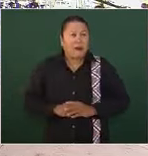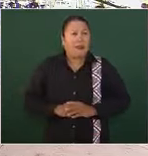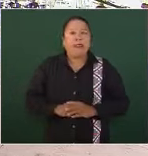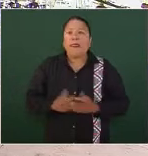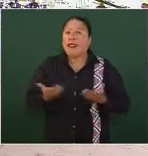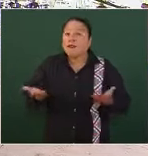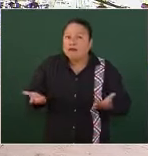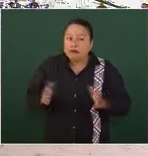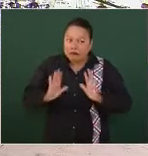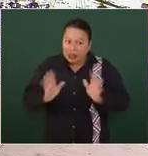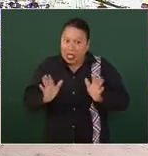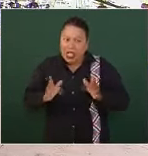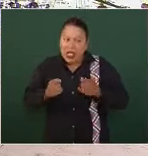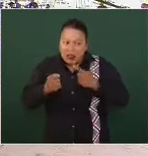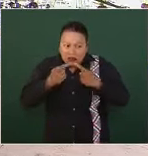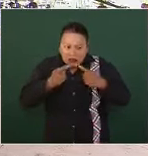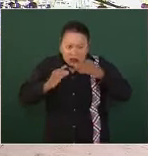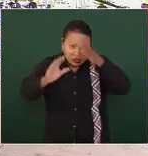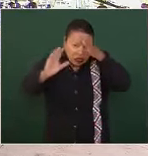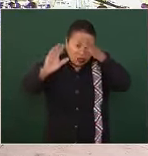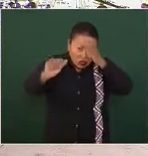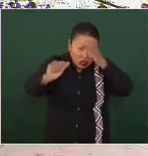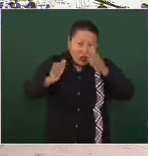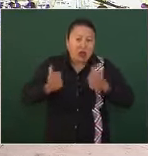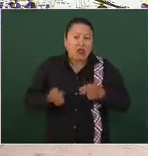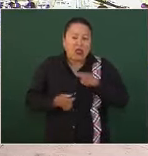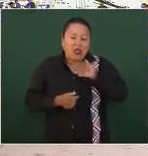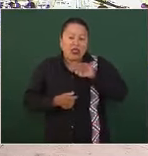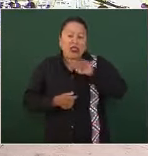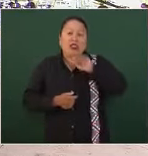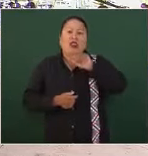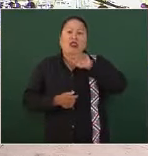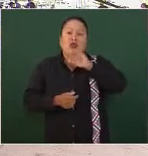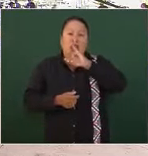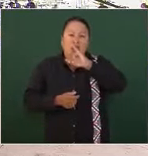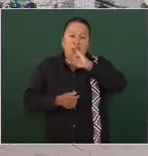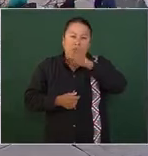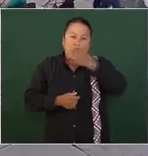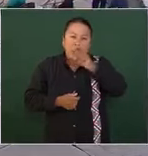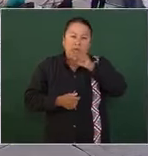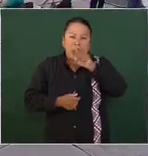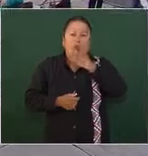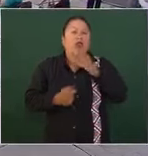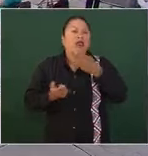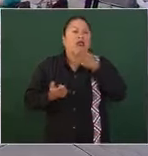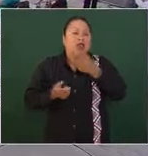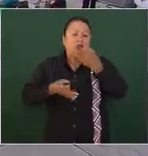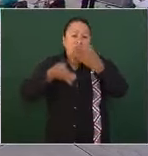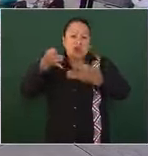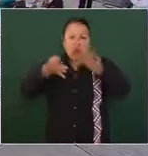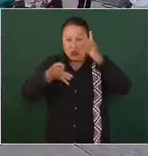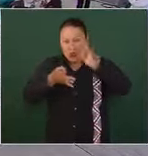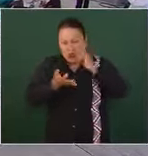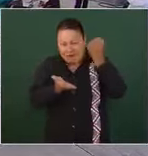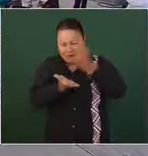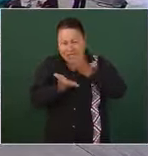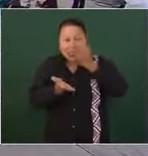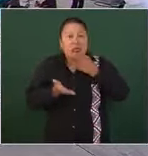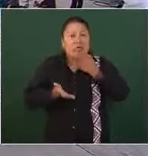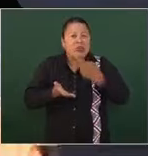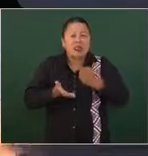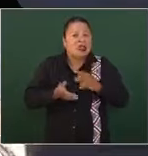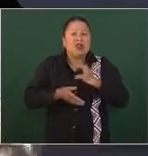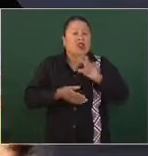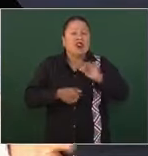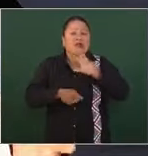cómo va el acuerdo de agronitrogenados, esto luego de que una jueza resolvió que